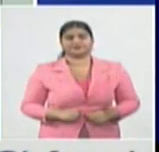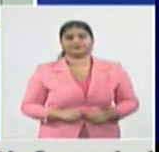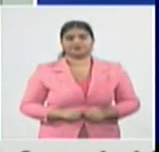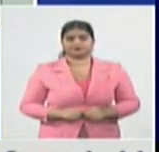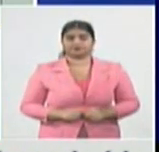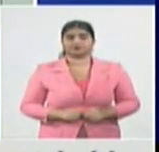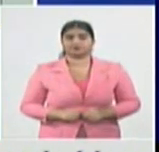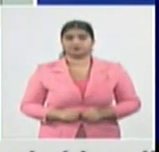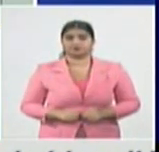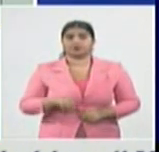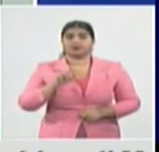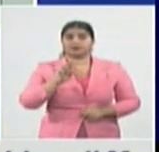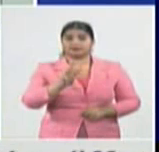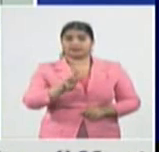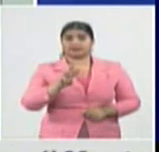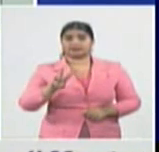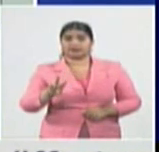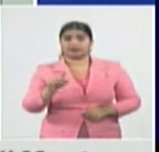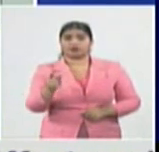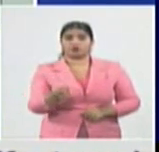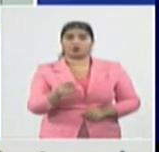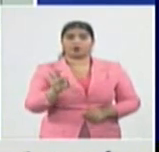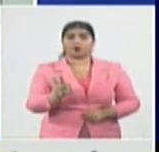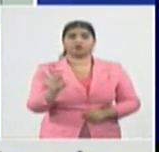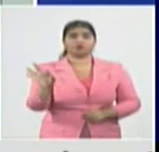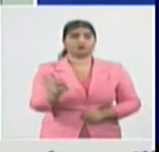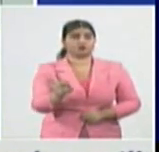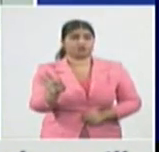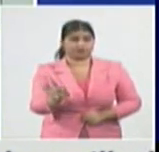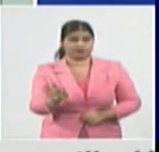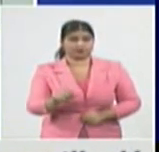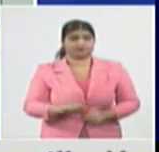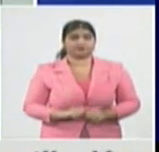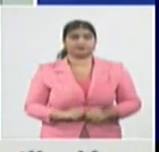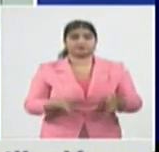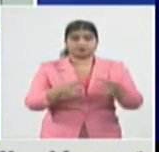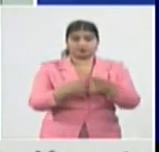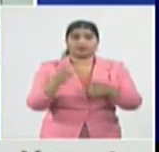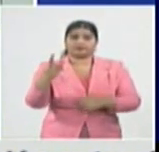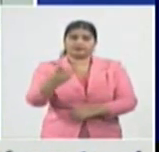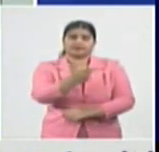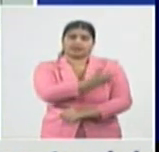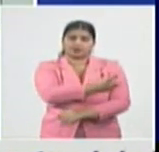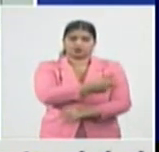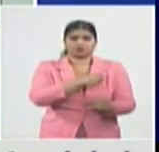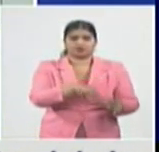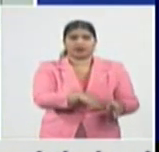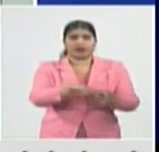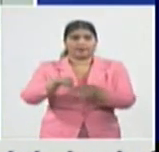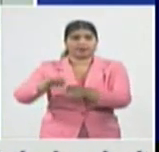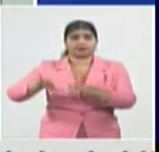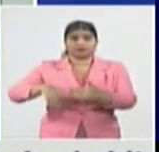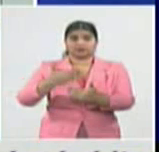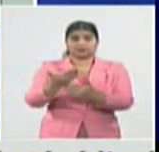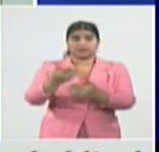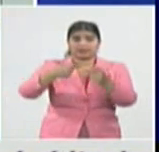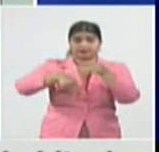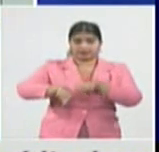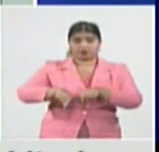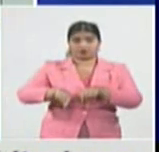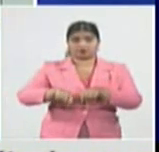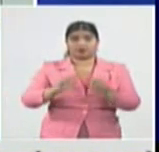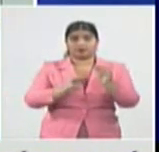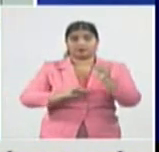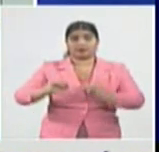33,8%. Y ya en el día de hoy debemos llegar a más de 14 millones